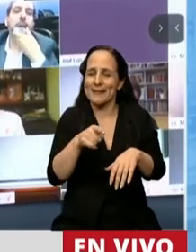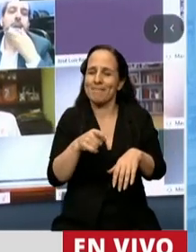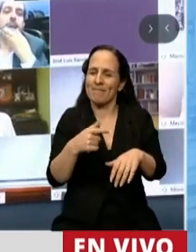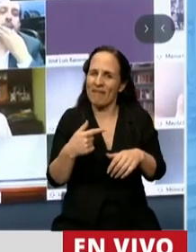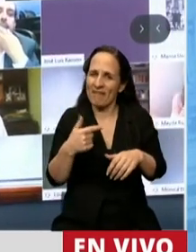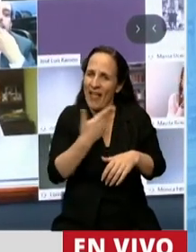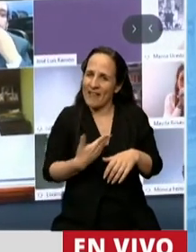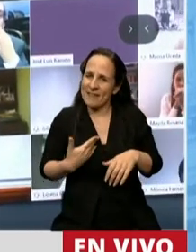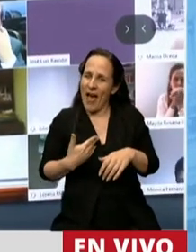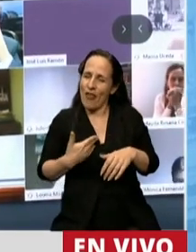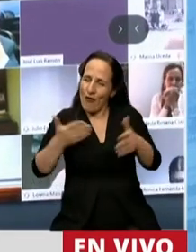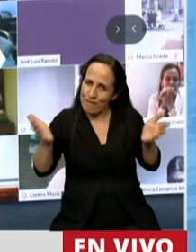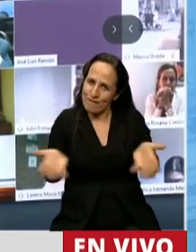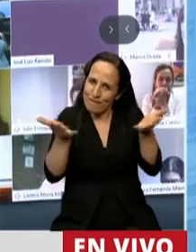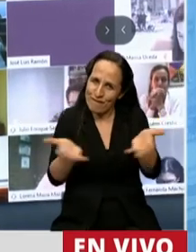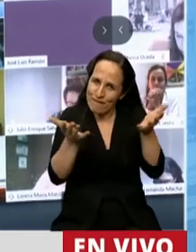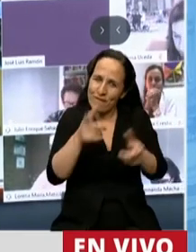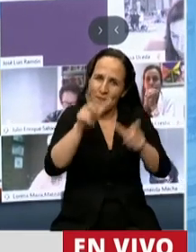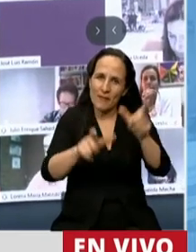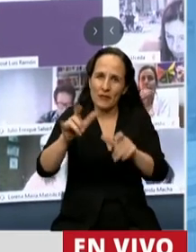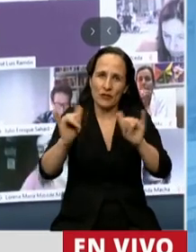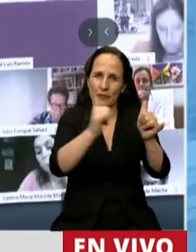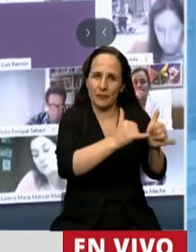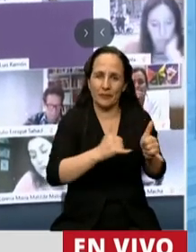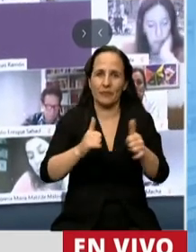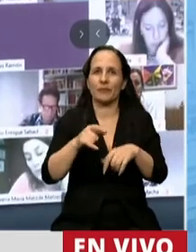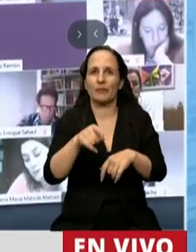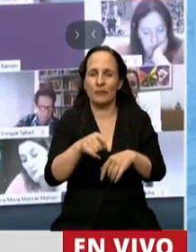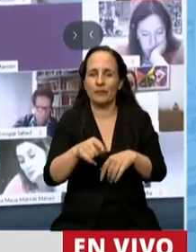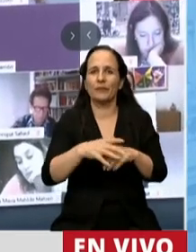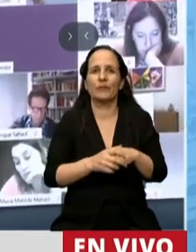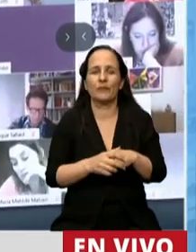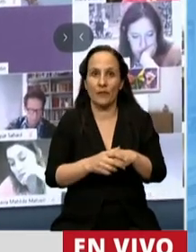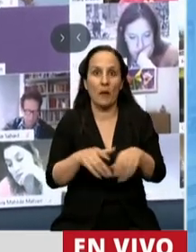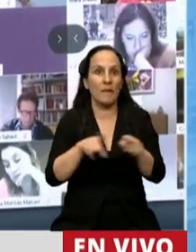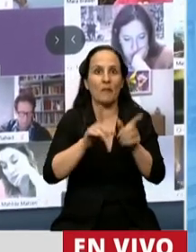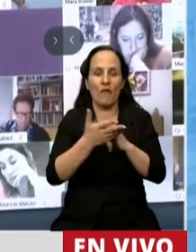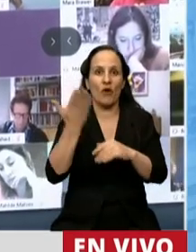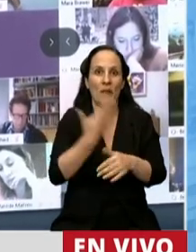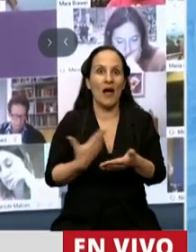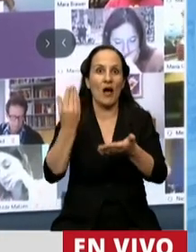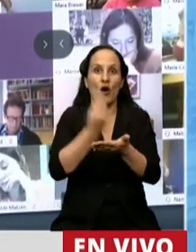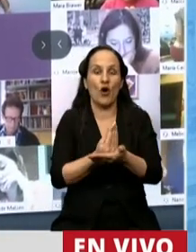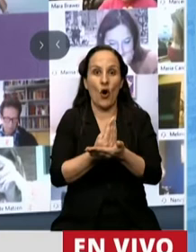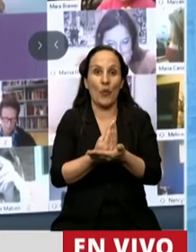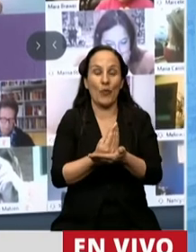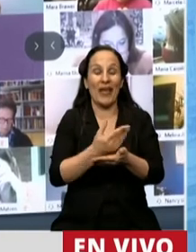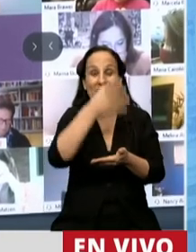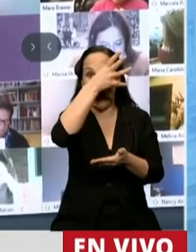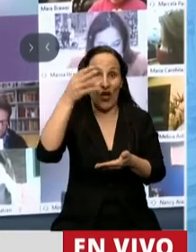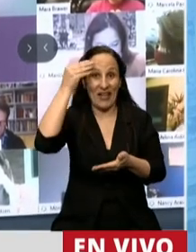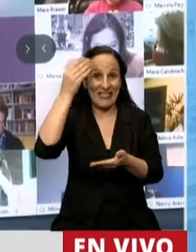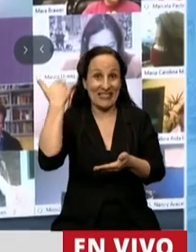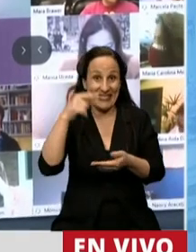fomentar que muchos más jóvenes puedan estudiar, dedicarse y como lo fue en su momento en el gobierno de nuestra presidenta,